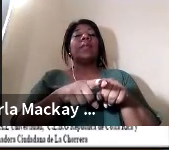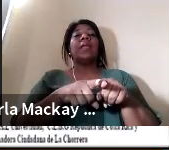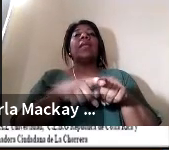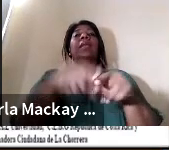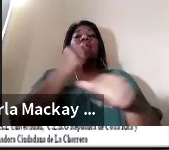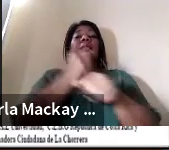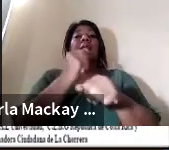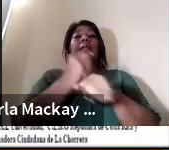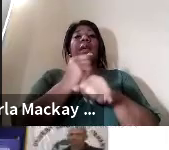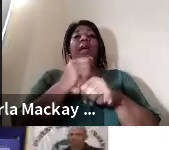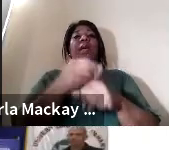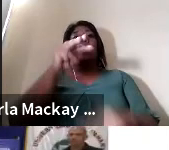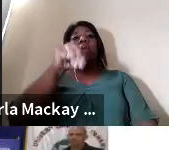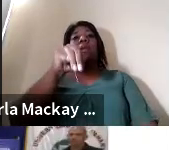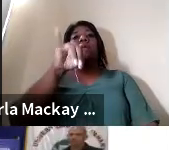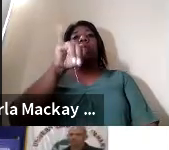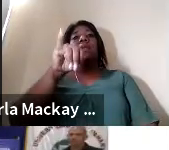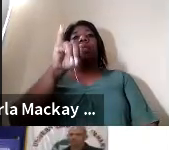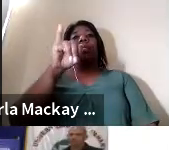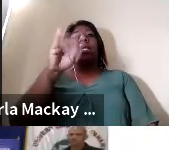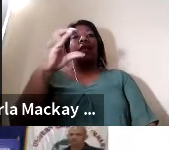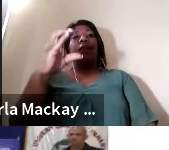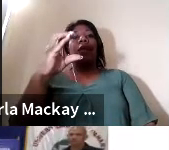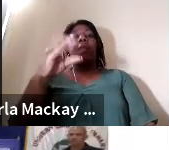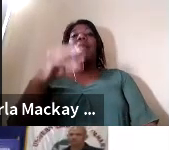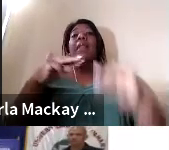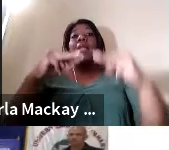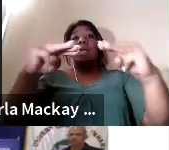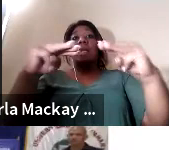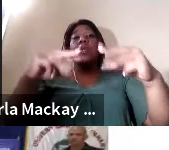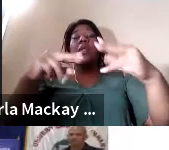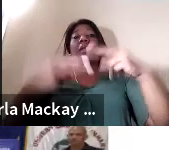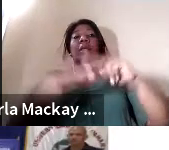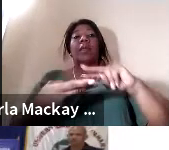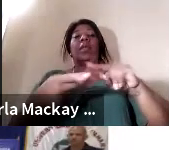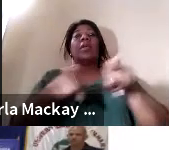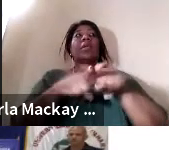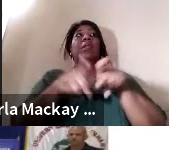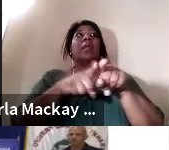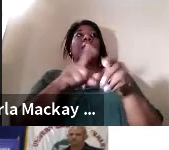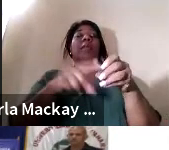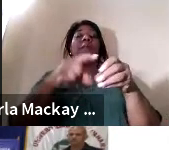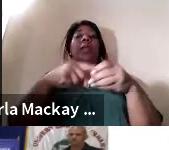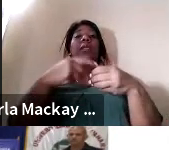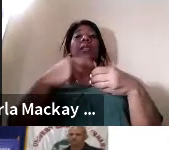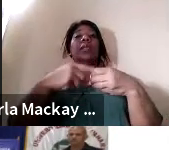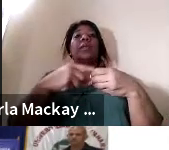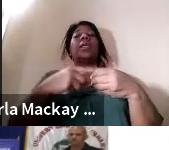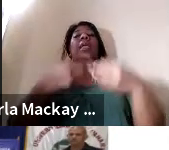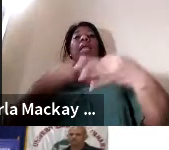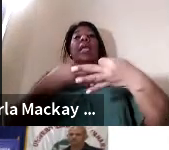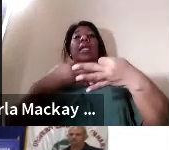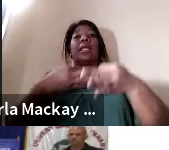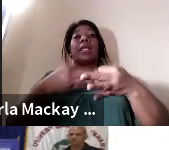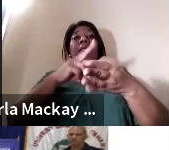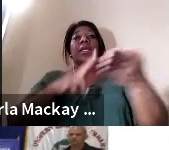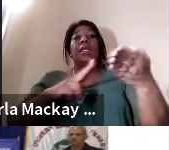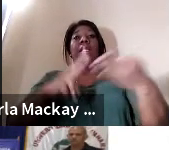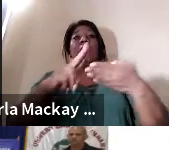la formación de nuevos investigadores también hemos participado en algunos talleres en la universidad de Panamá en donde